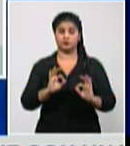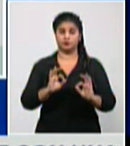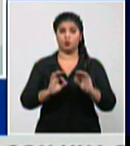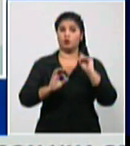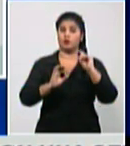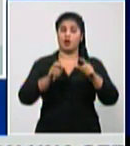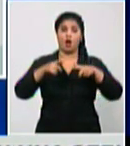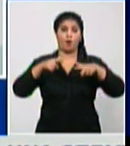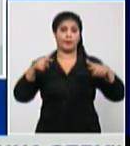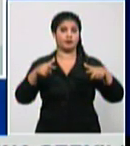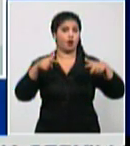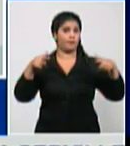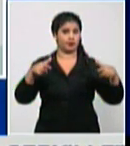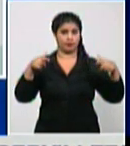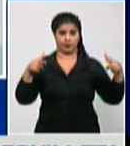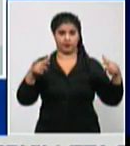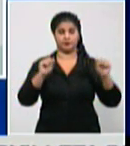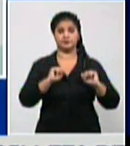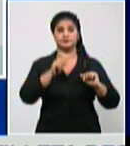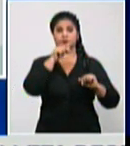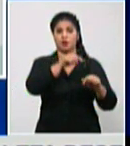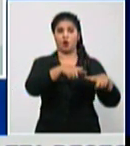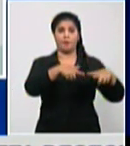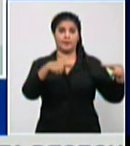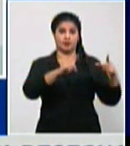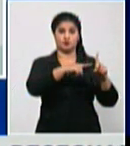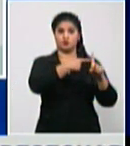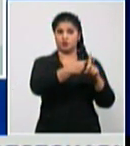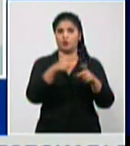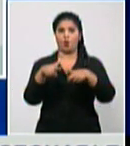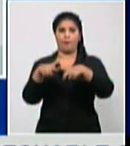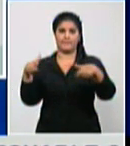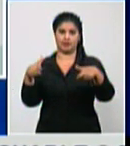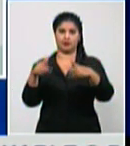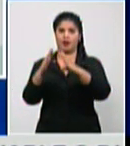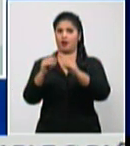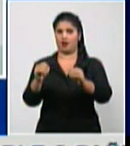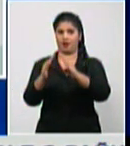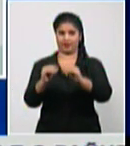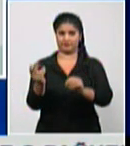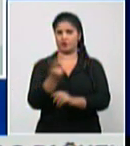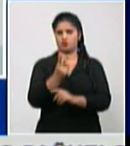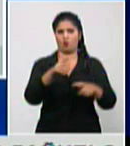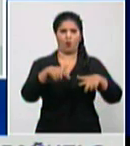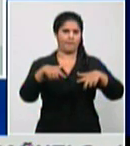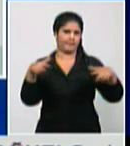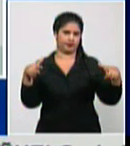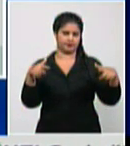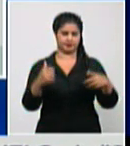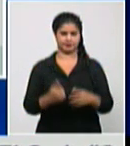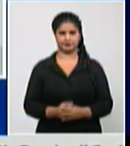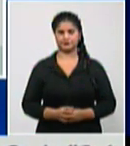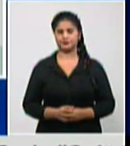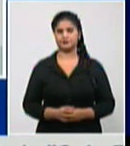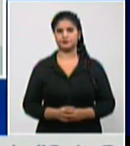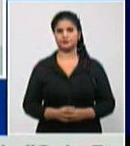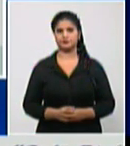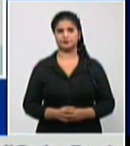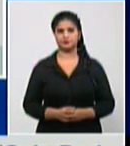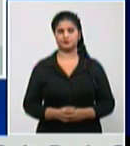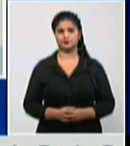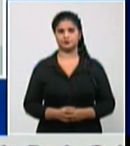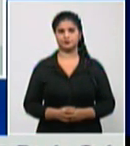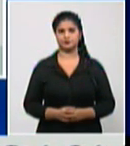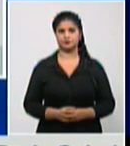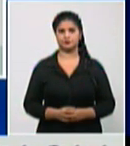según los pronósticos que se hacen con un grupo de elementos y de herramientas que se tienen y ya viéndolo en la